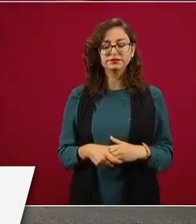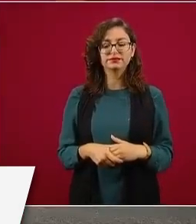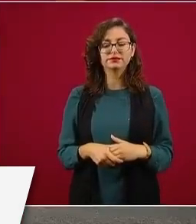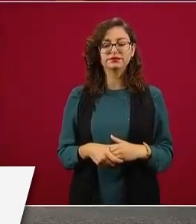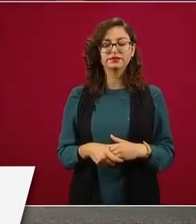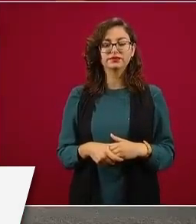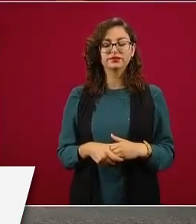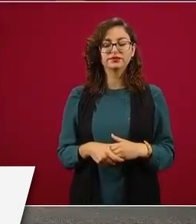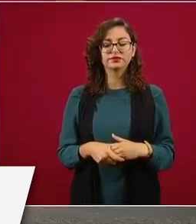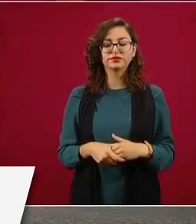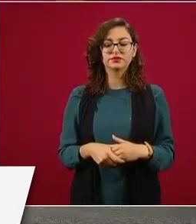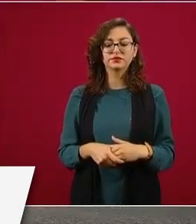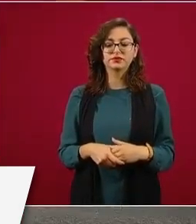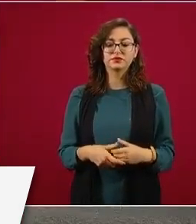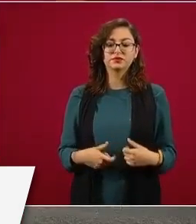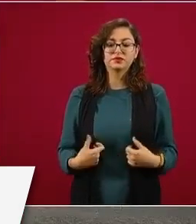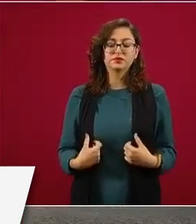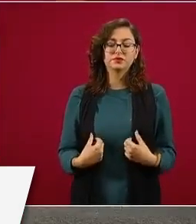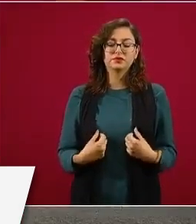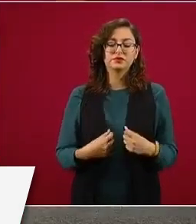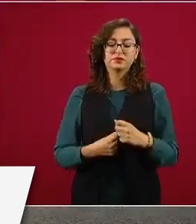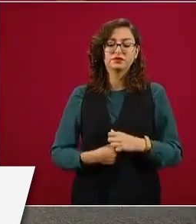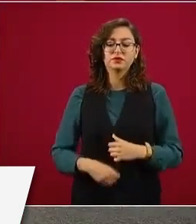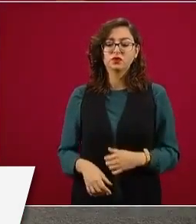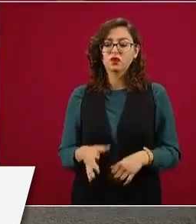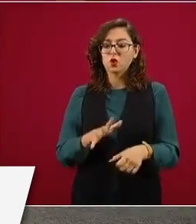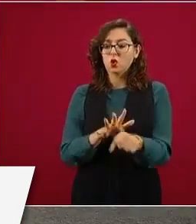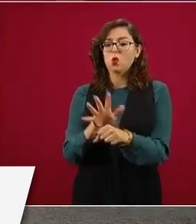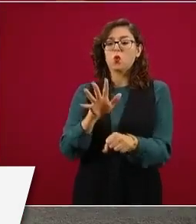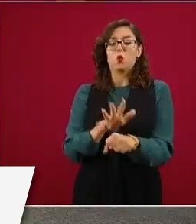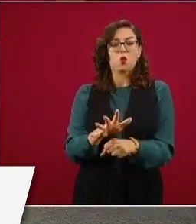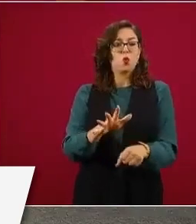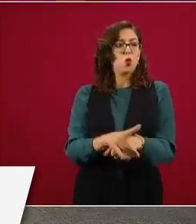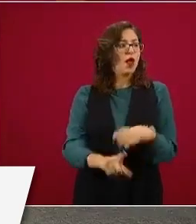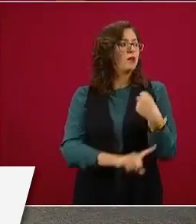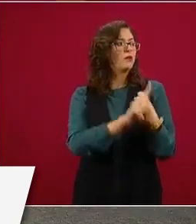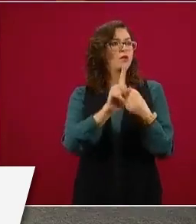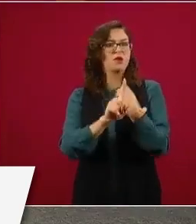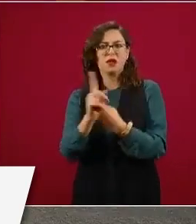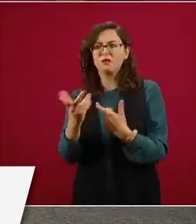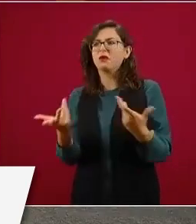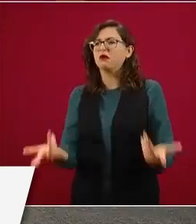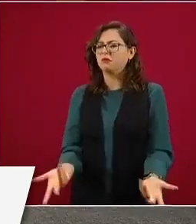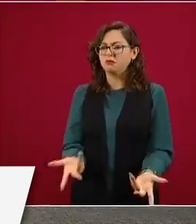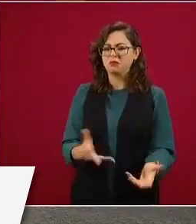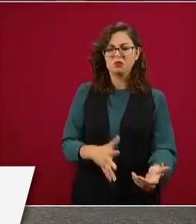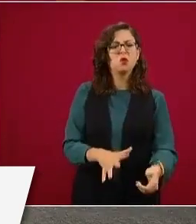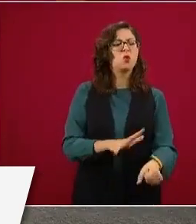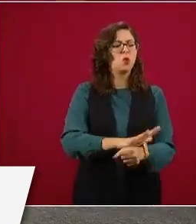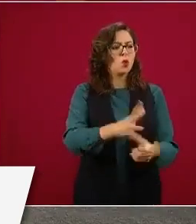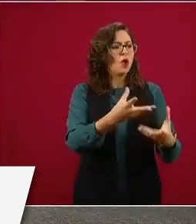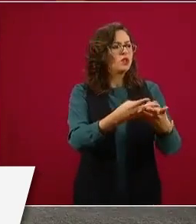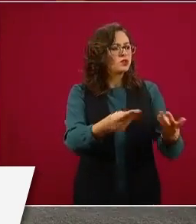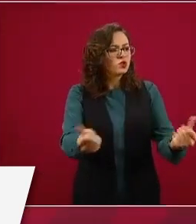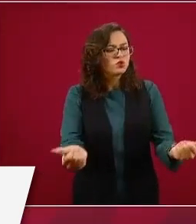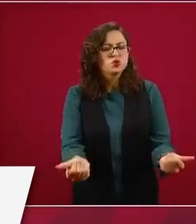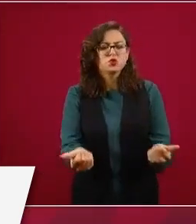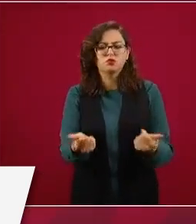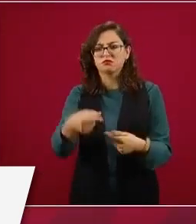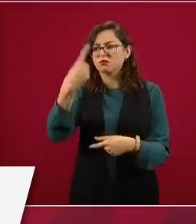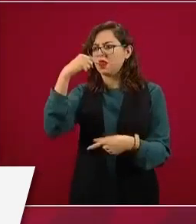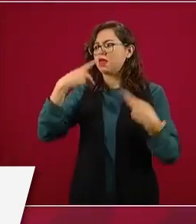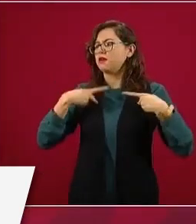buscar opciones alternativas a los problemas en beneficio de la gente.